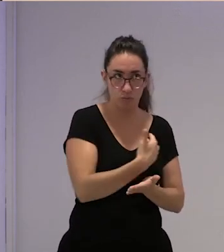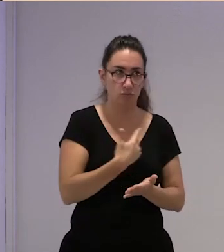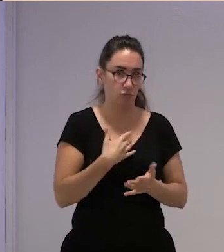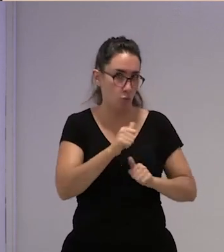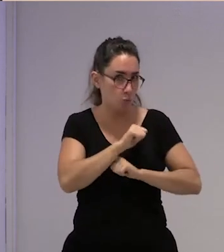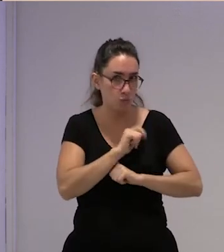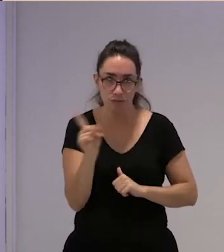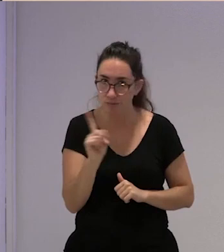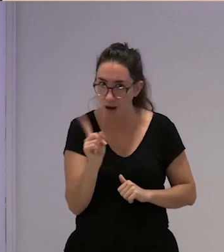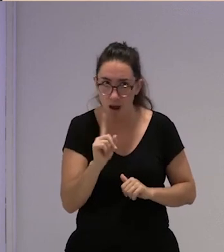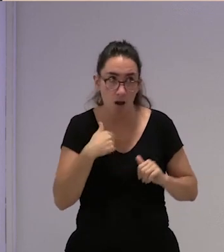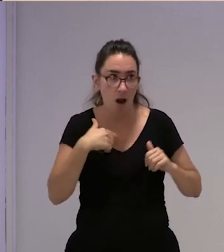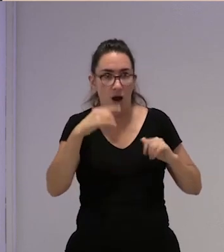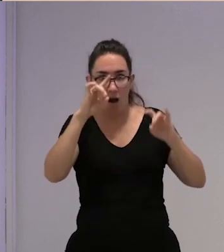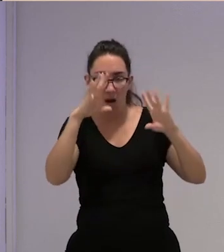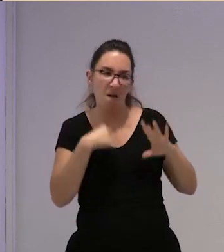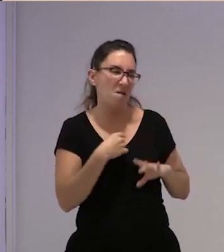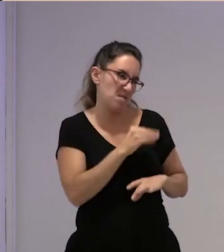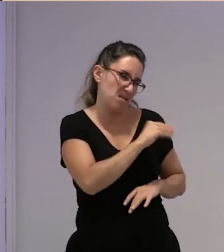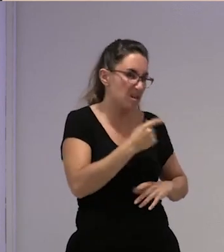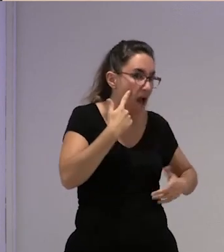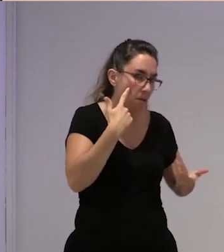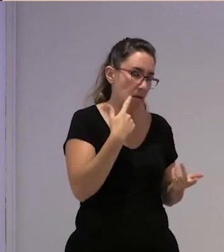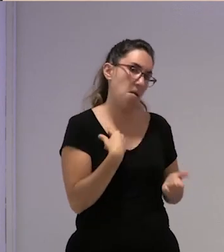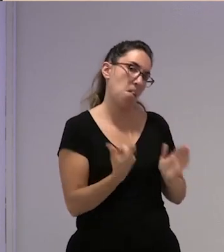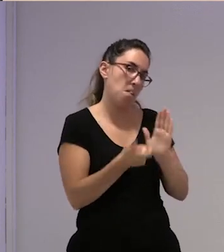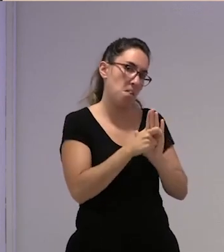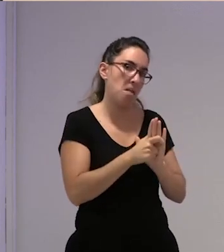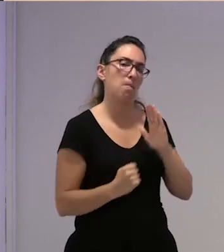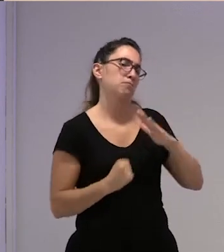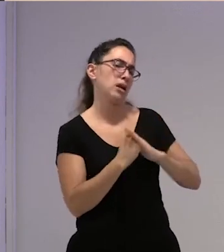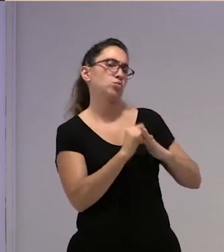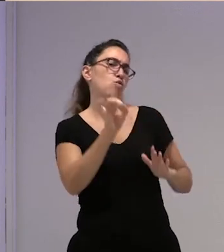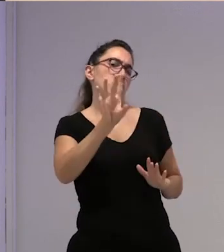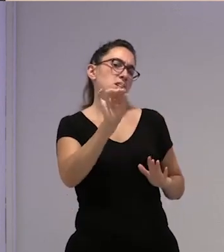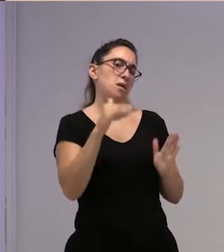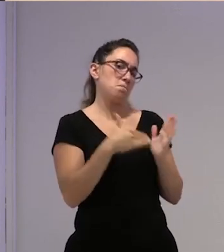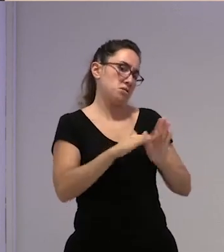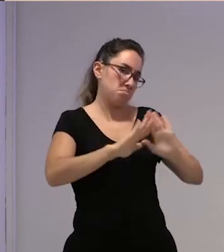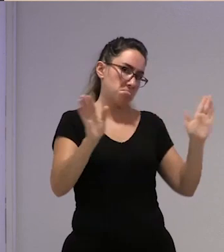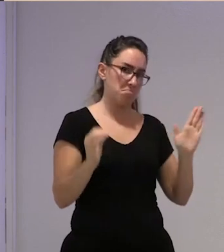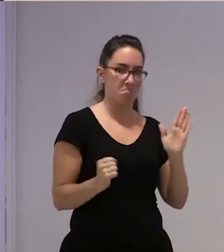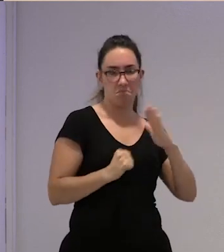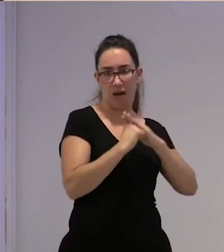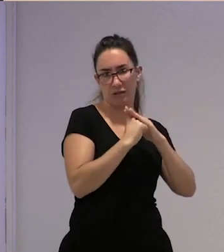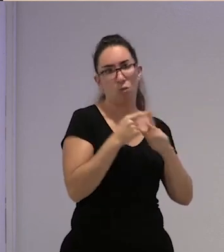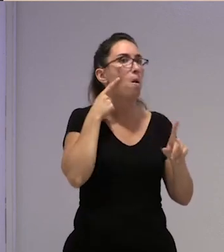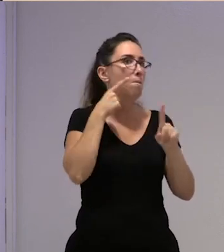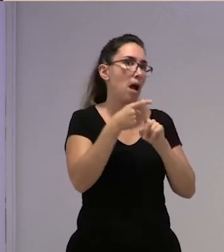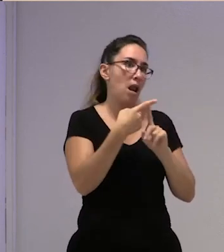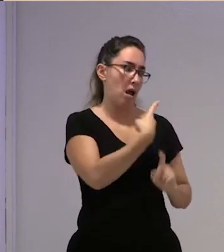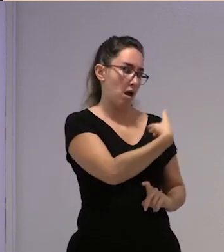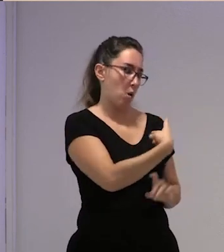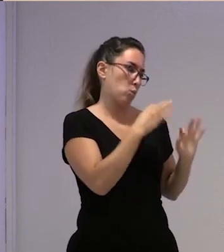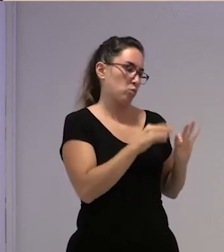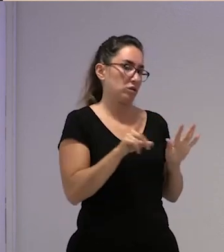esperamos fijaos que pusimos digo aquí ya vamos a poner 15.000 euros de máximo y claro lo ponemos para por lo menos que nos dé para